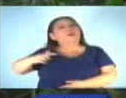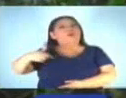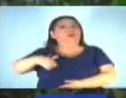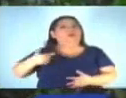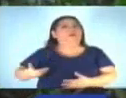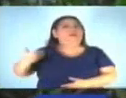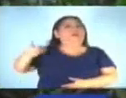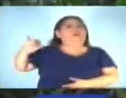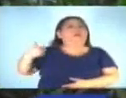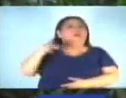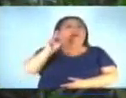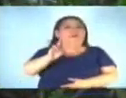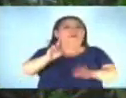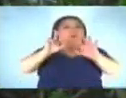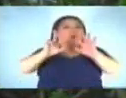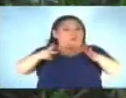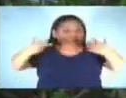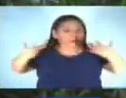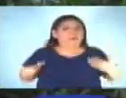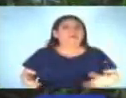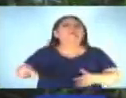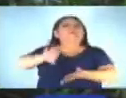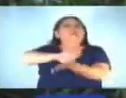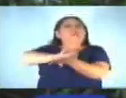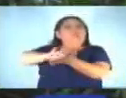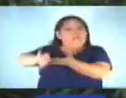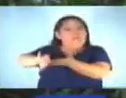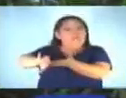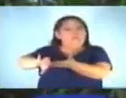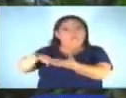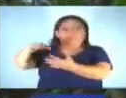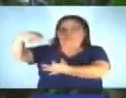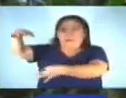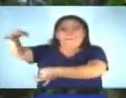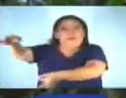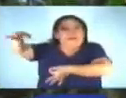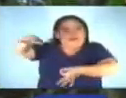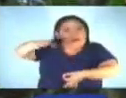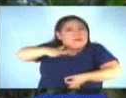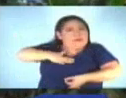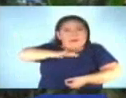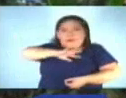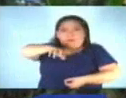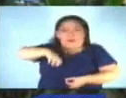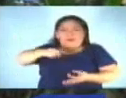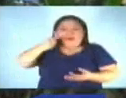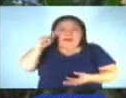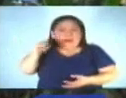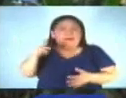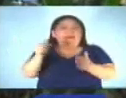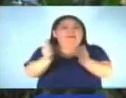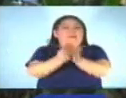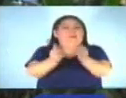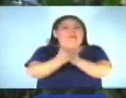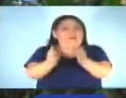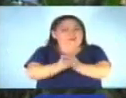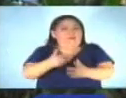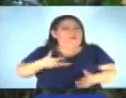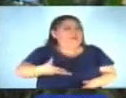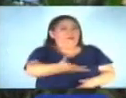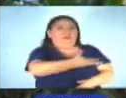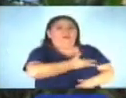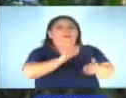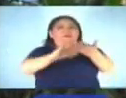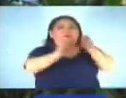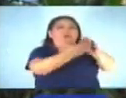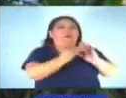28 años de que cancelé mi lote y no me han dado escrituras todavía. Entonces esa es la problemática que nosotros tenemos en estas